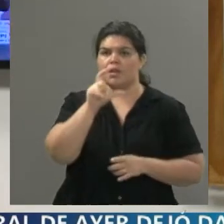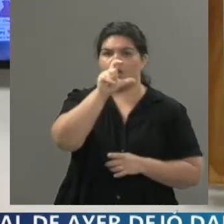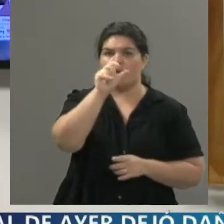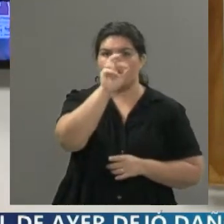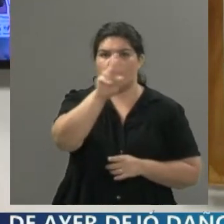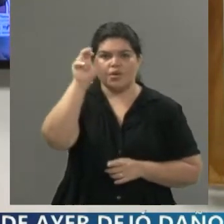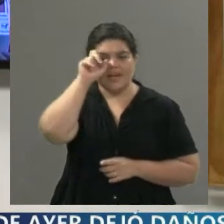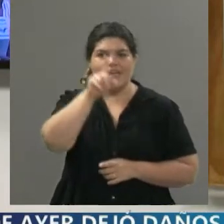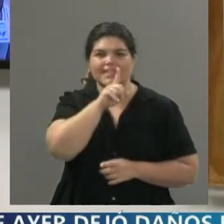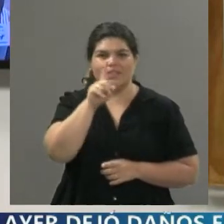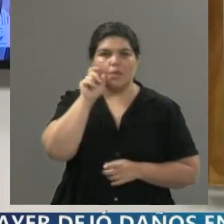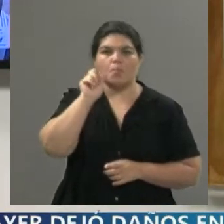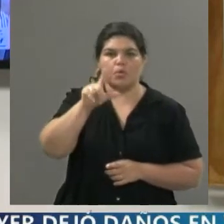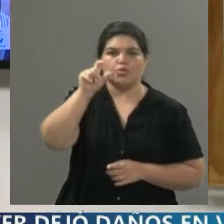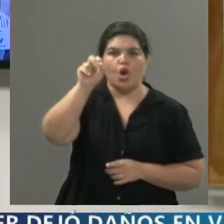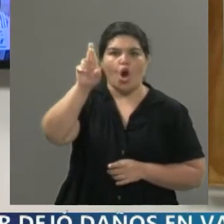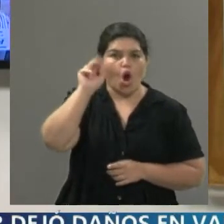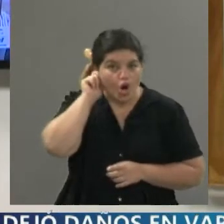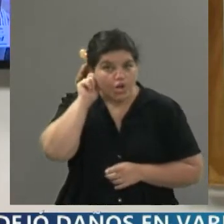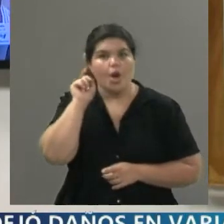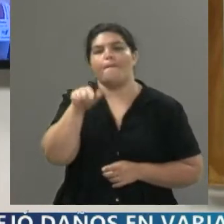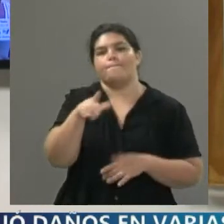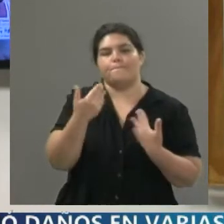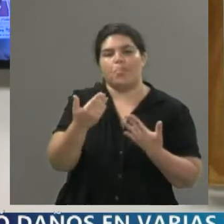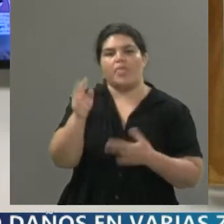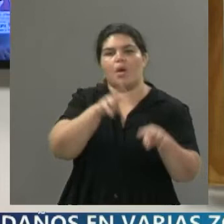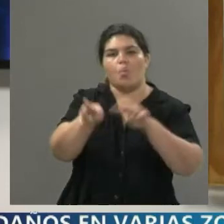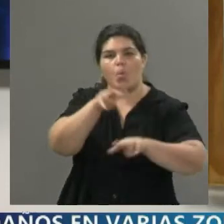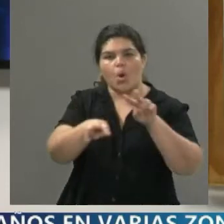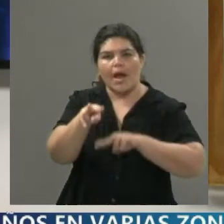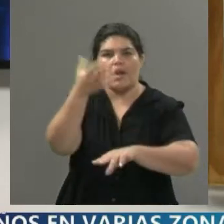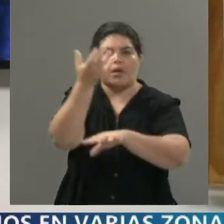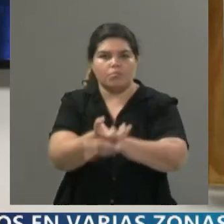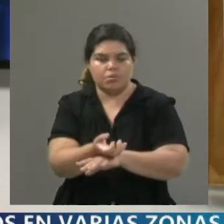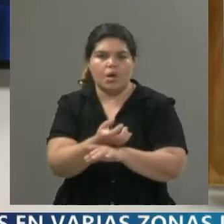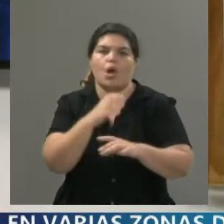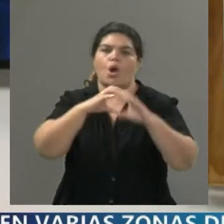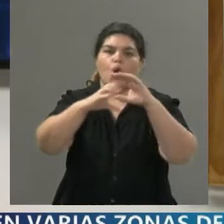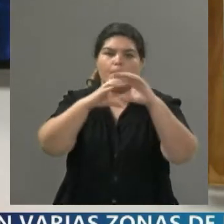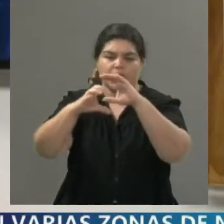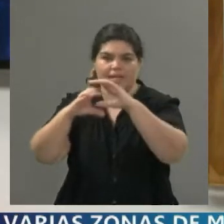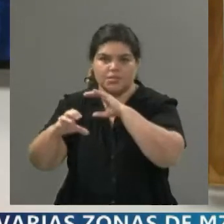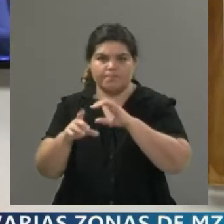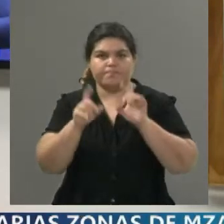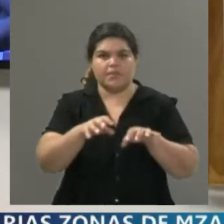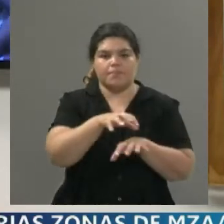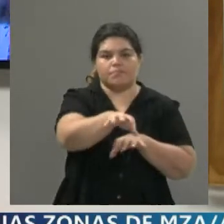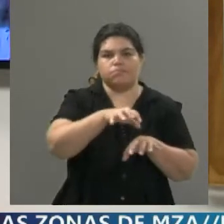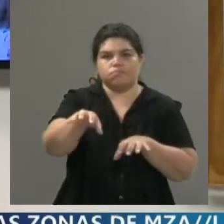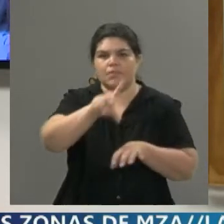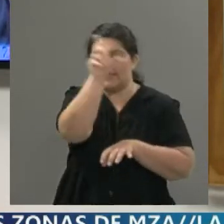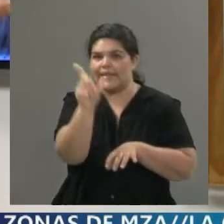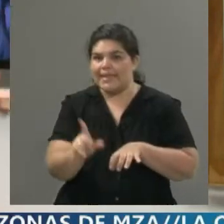ahí, ahí van a descargar todo lo que son las vías de comunicación para esta organización, en cada una de sus sedes a nivel nacional,